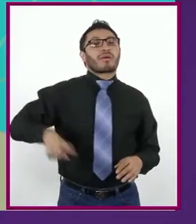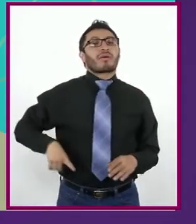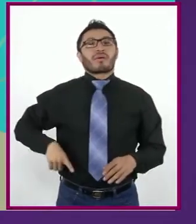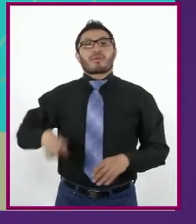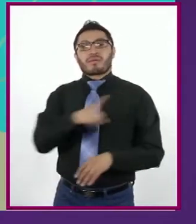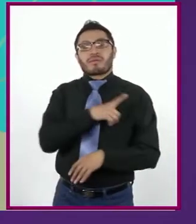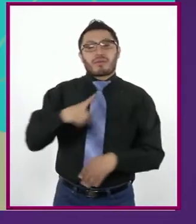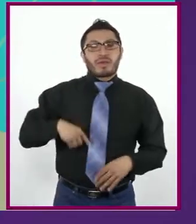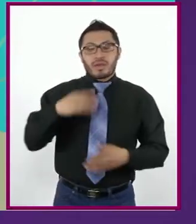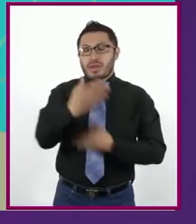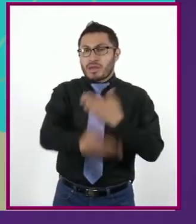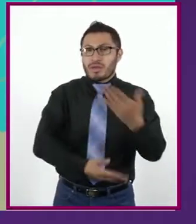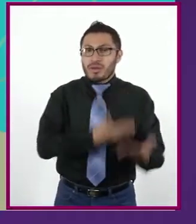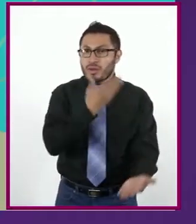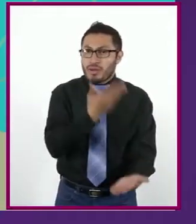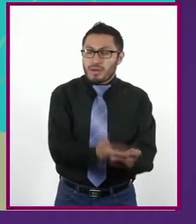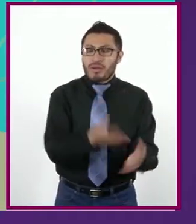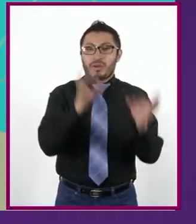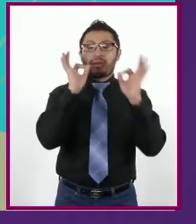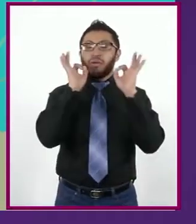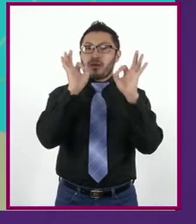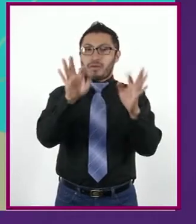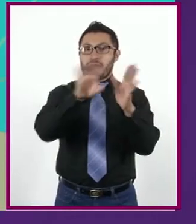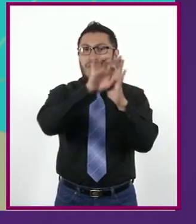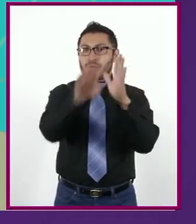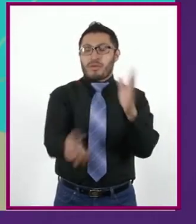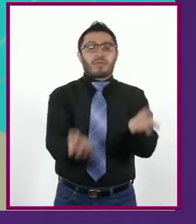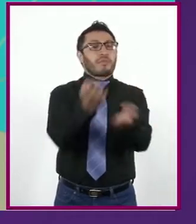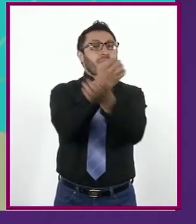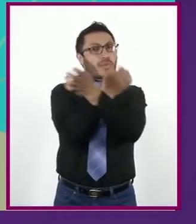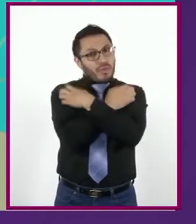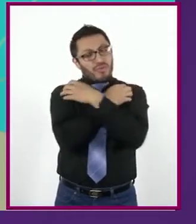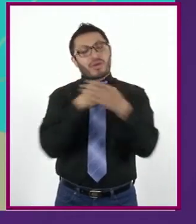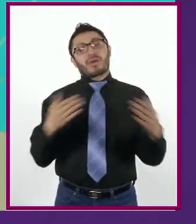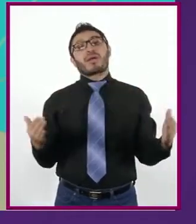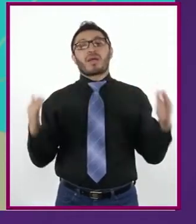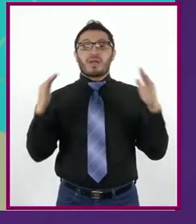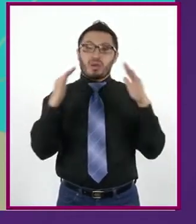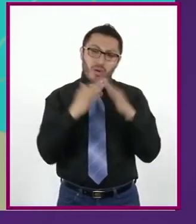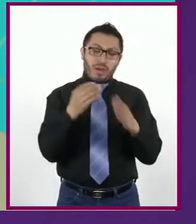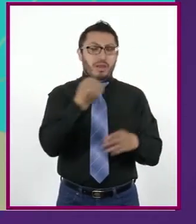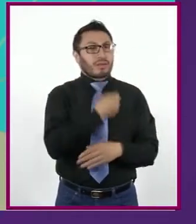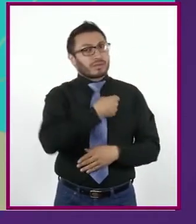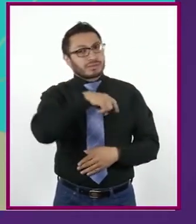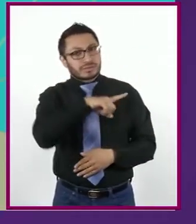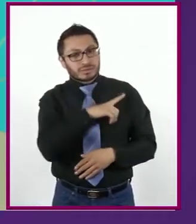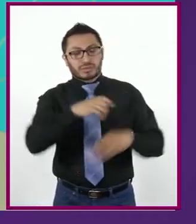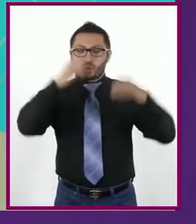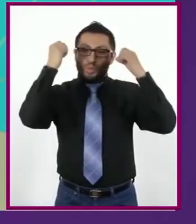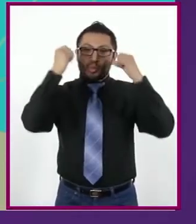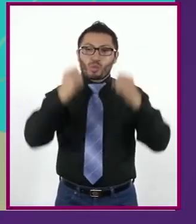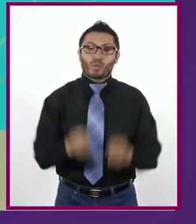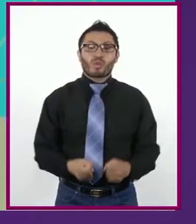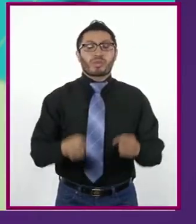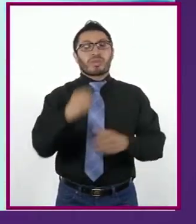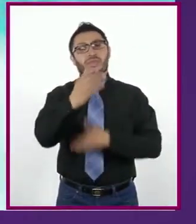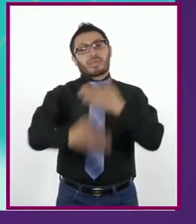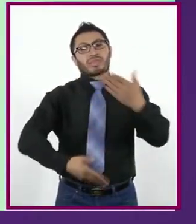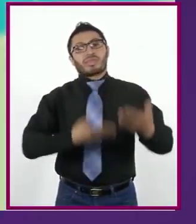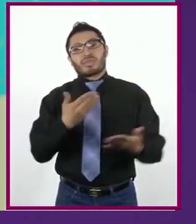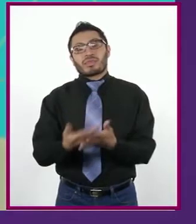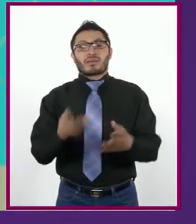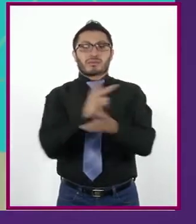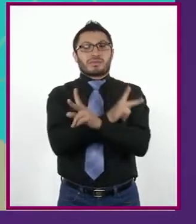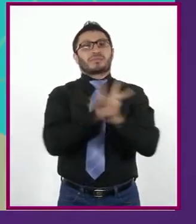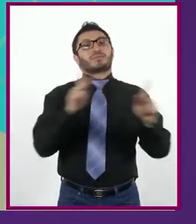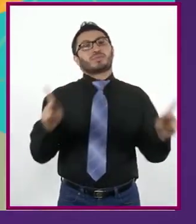brindar servicios de calidad, como educación, vivienda, salud, seguridad y servicios públicos.